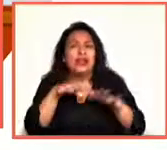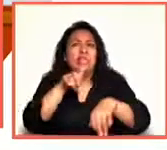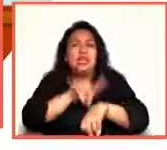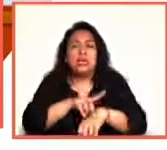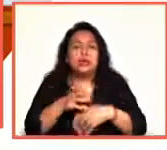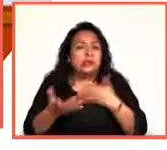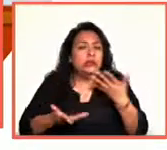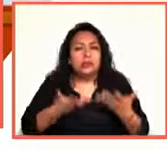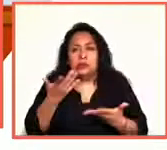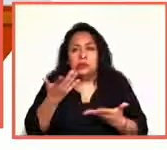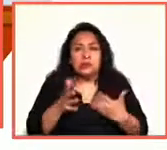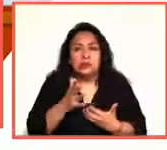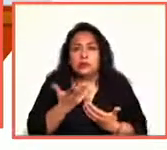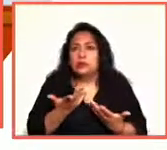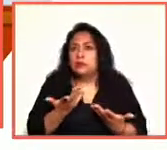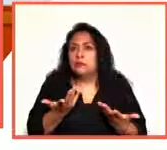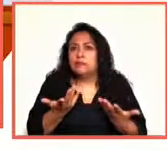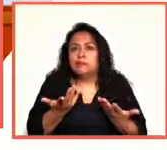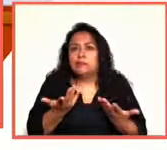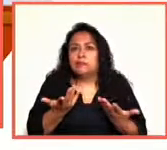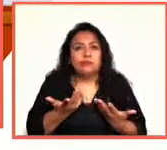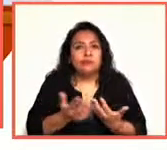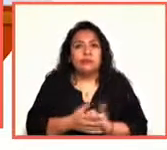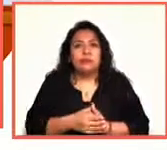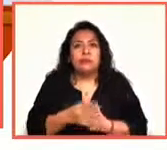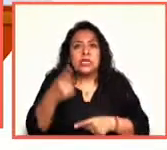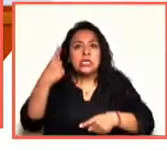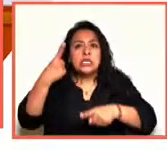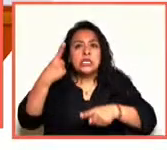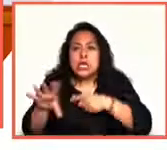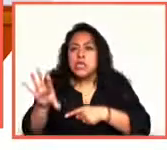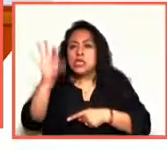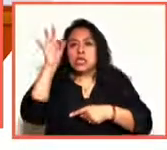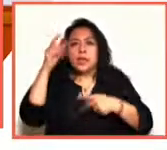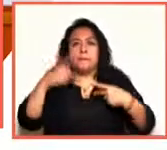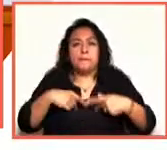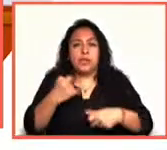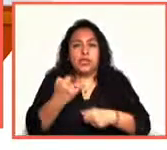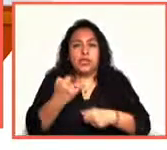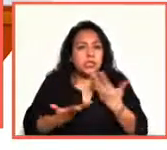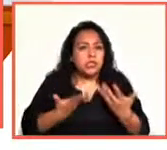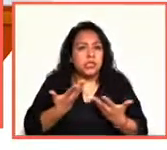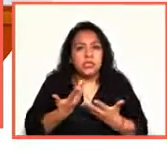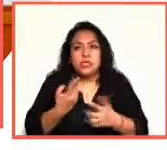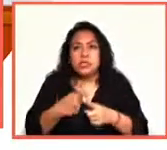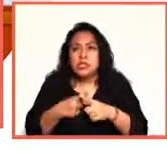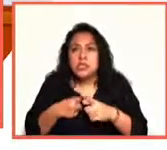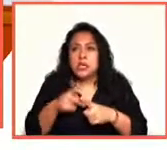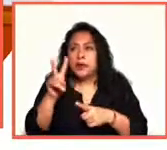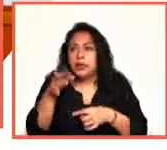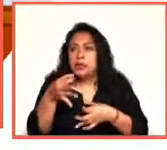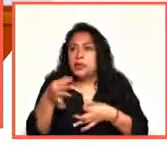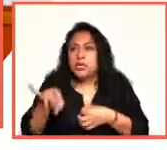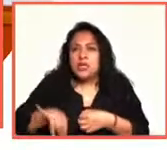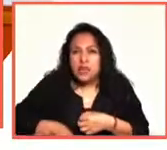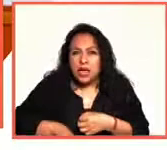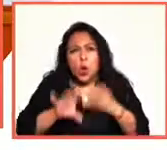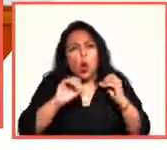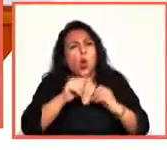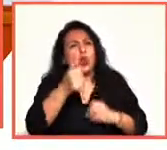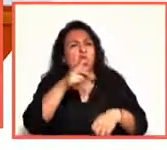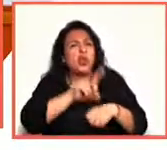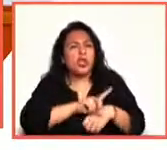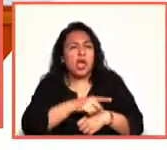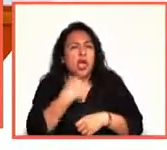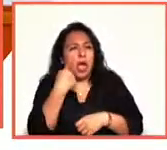un personaje que me llame mucho la atención. Pero hay días en que sí, desde que lo veo,